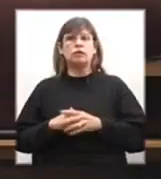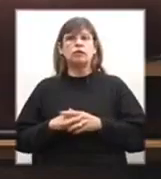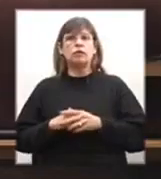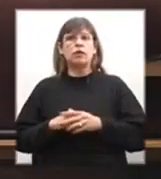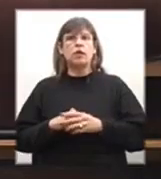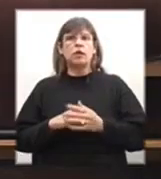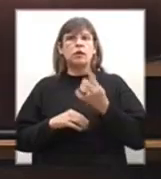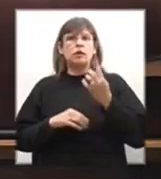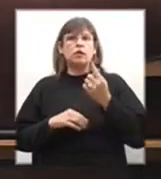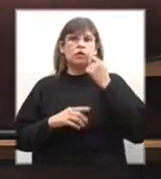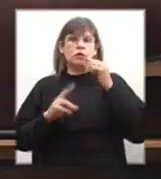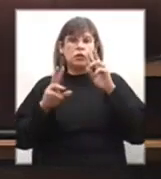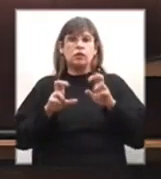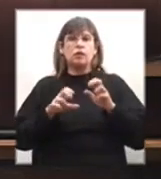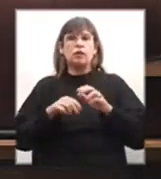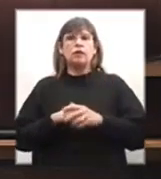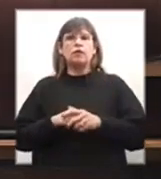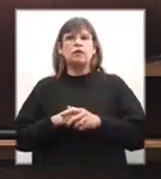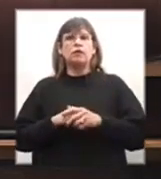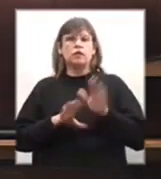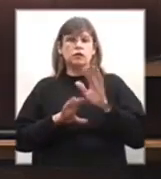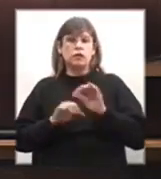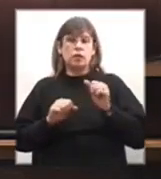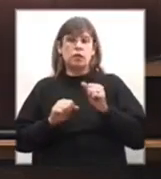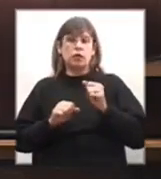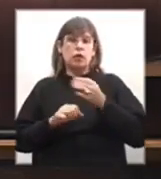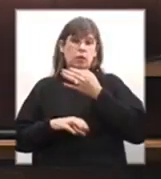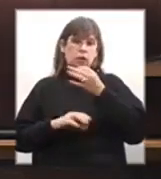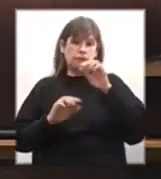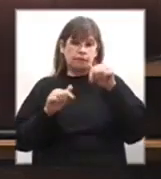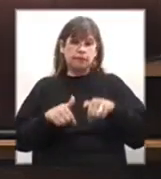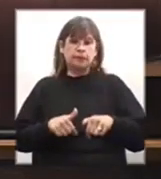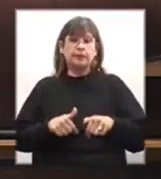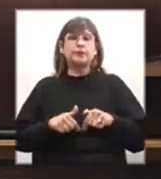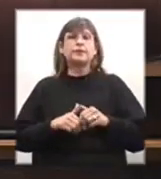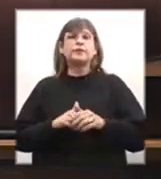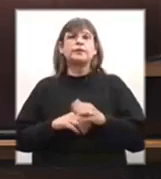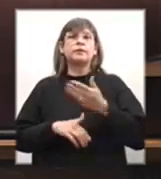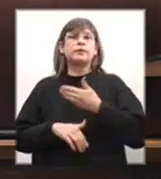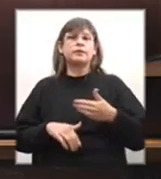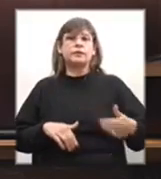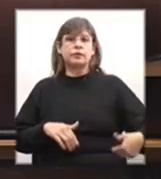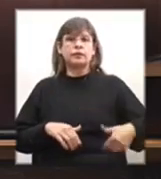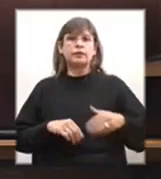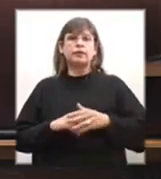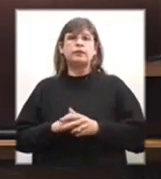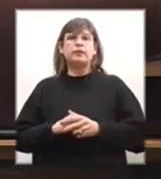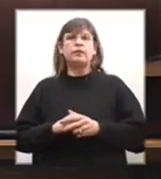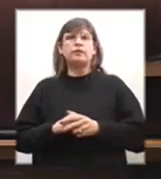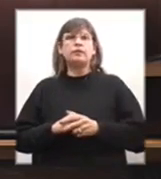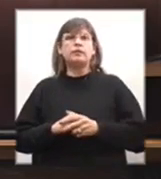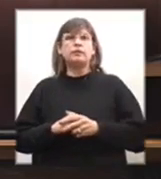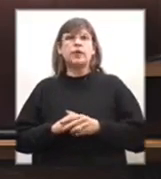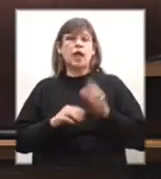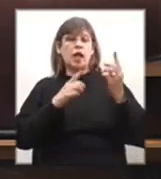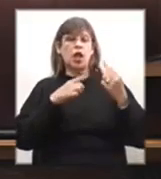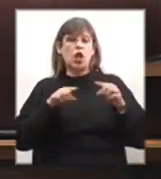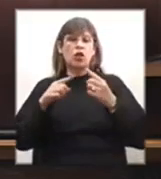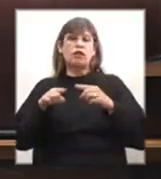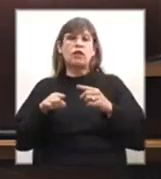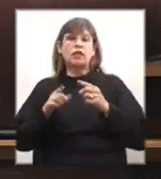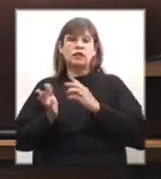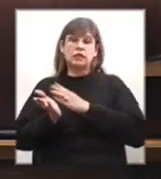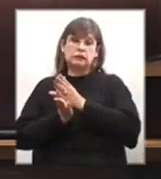Uno de los temas que podemos abordar hoy, señor Presidente, es los diferentes